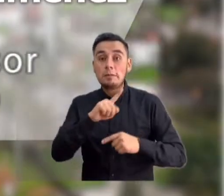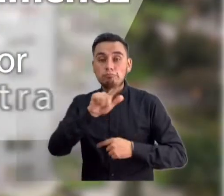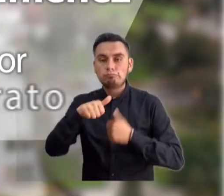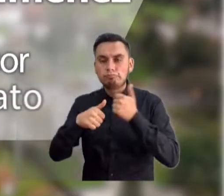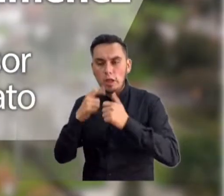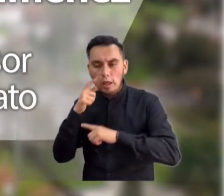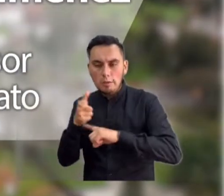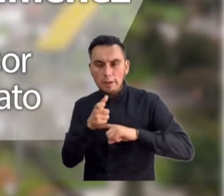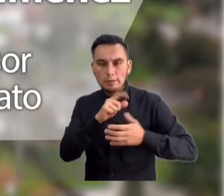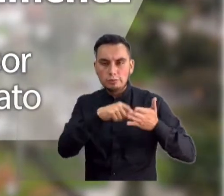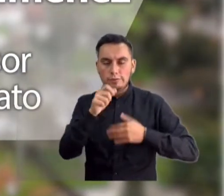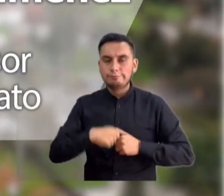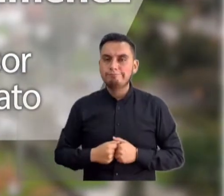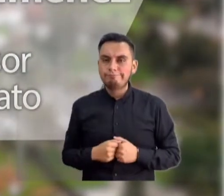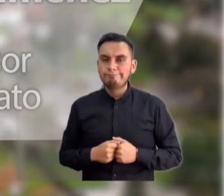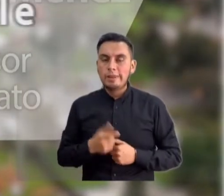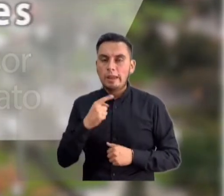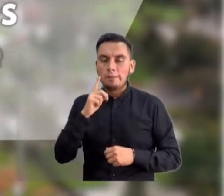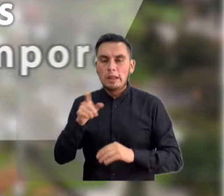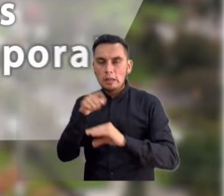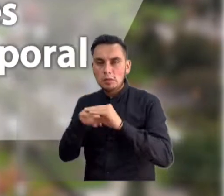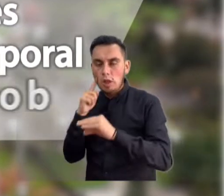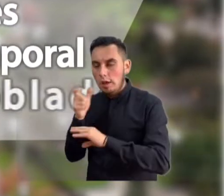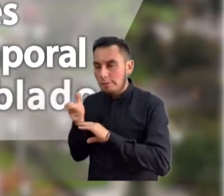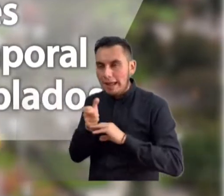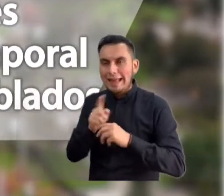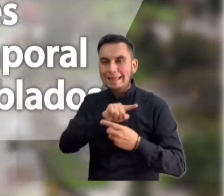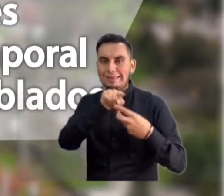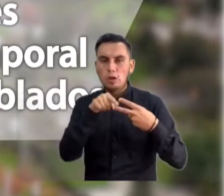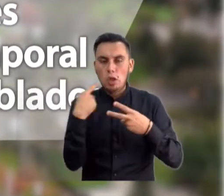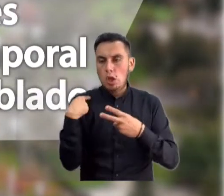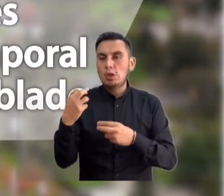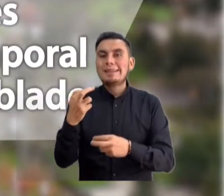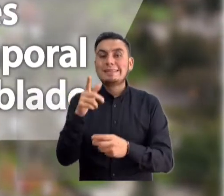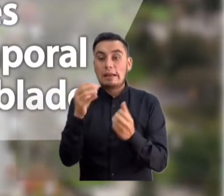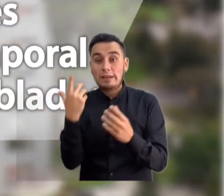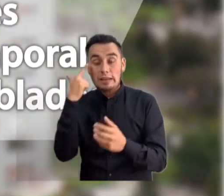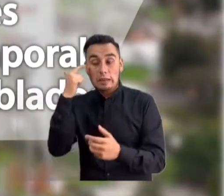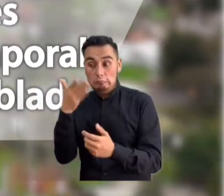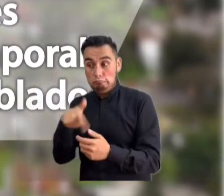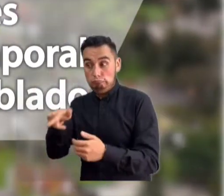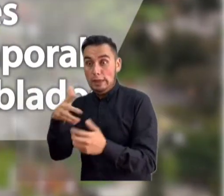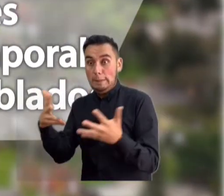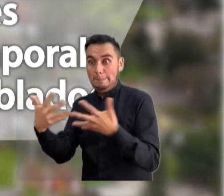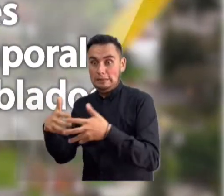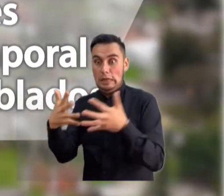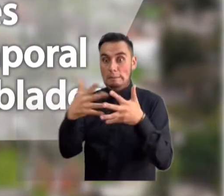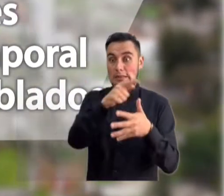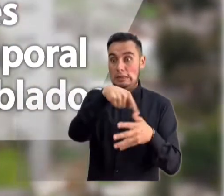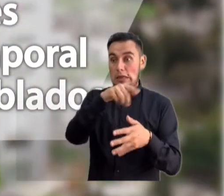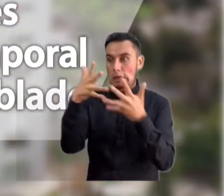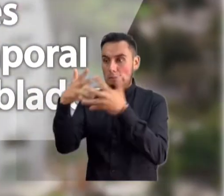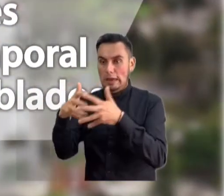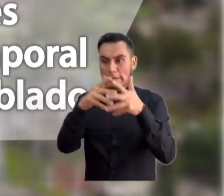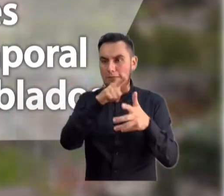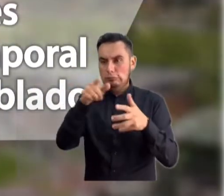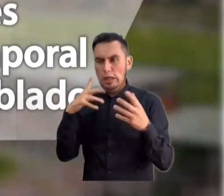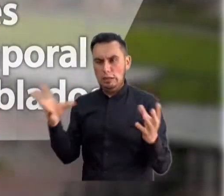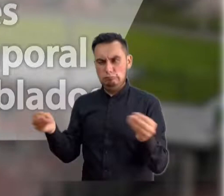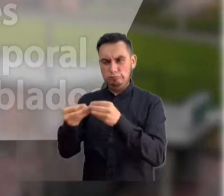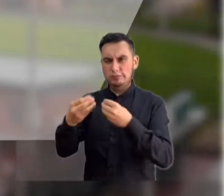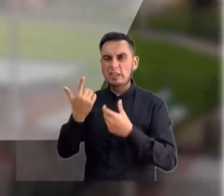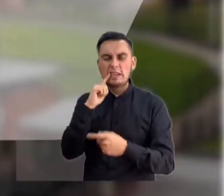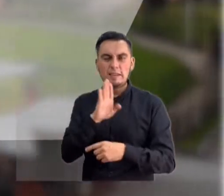Jiménez, supervisor del contrato. También la Contraloría investigará a los representantes legales de las empresas que constituyeron la Unión Temporal Centros